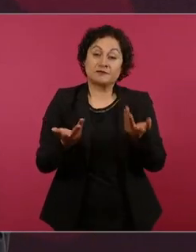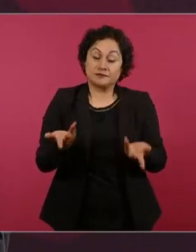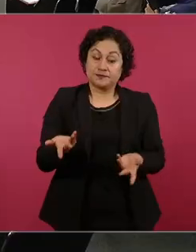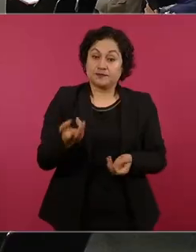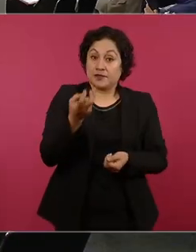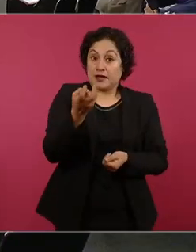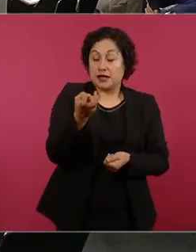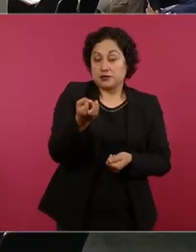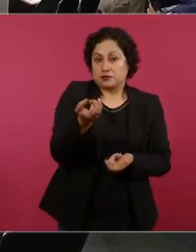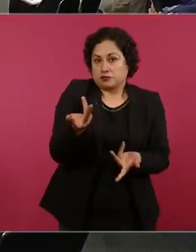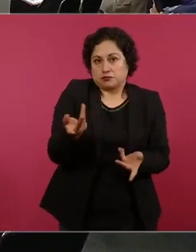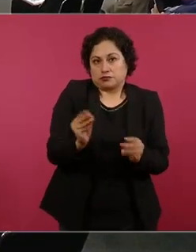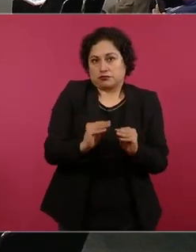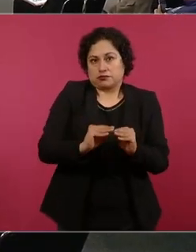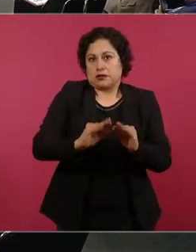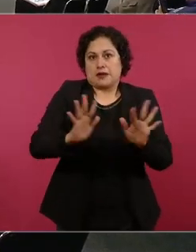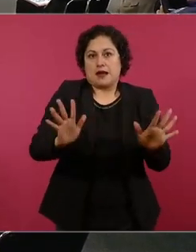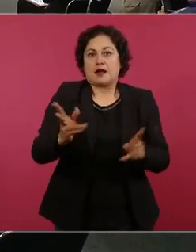vida